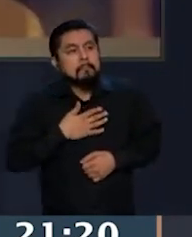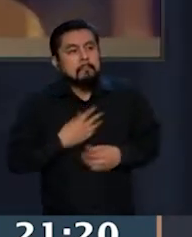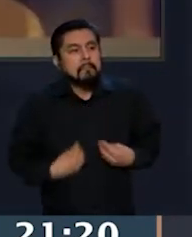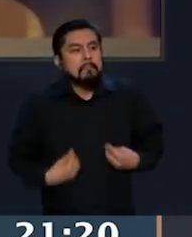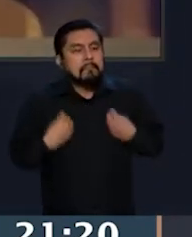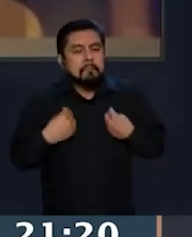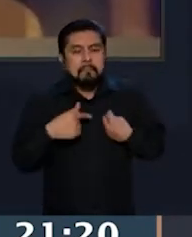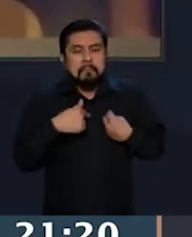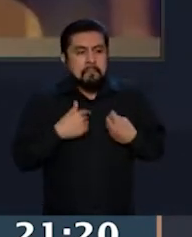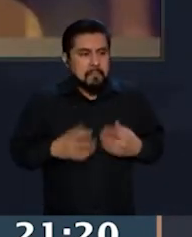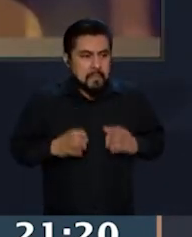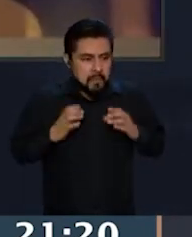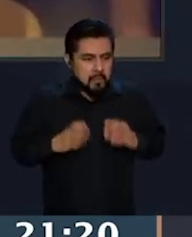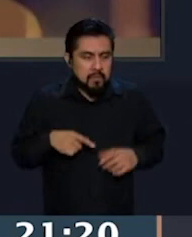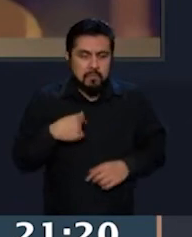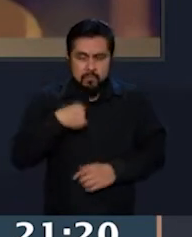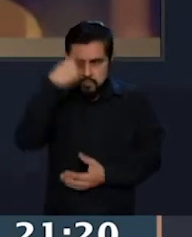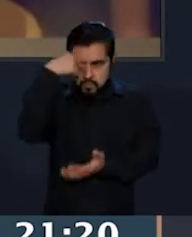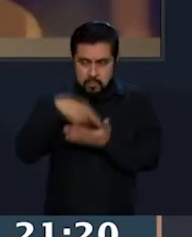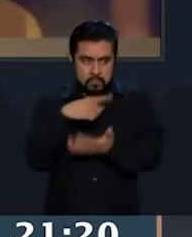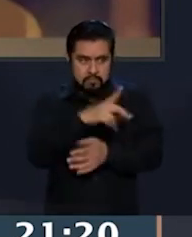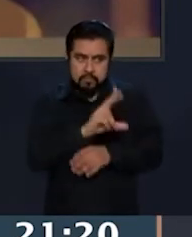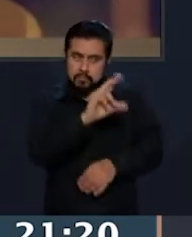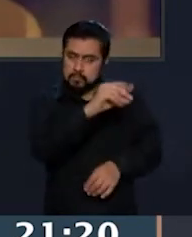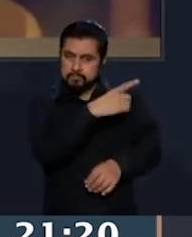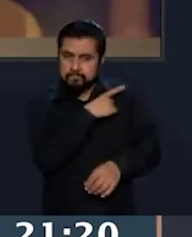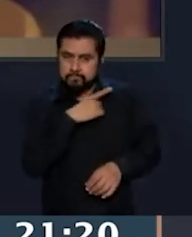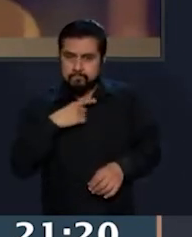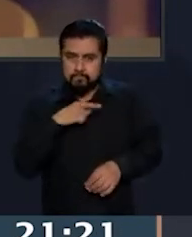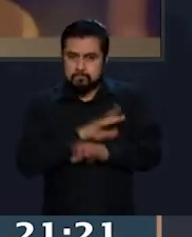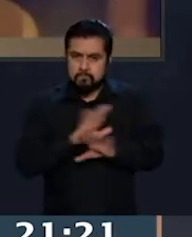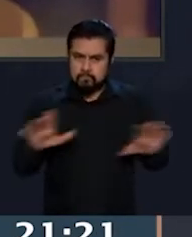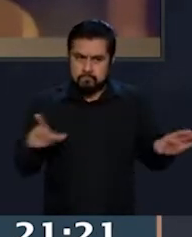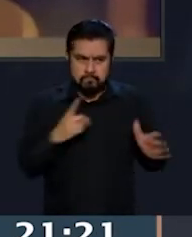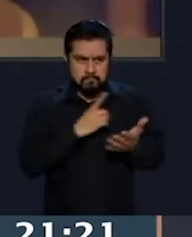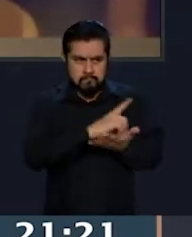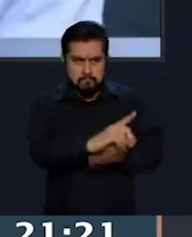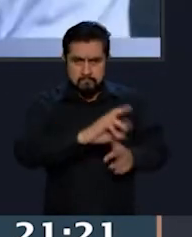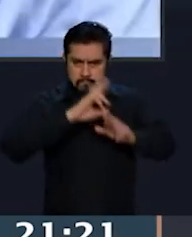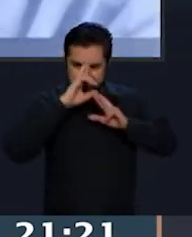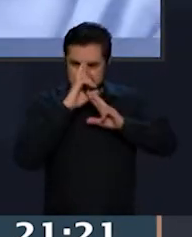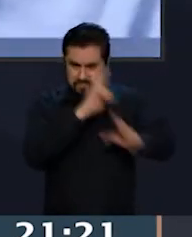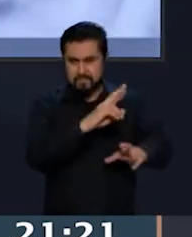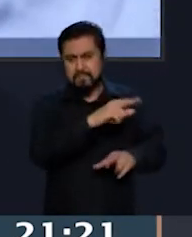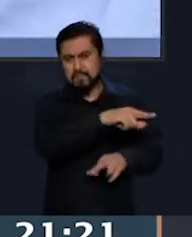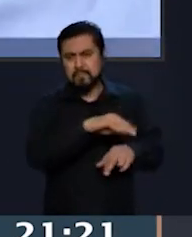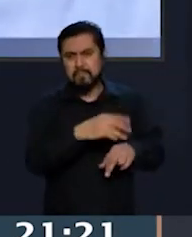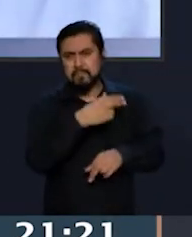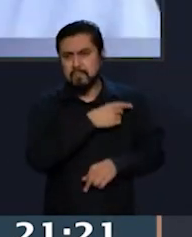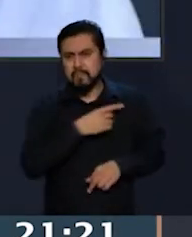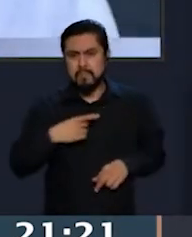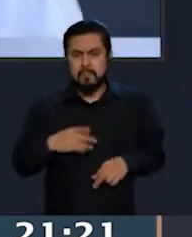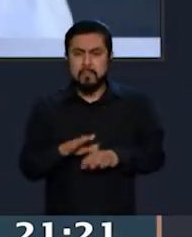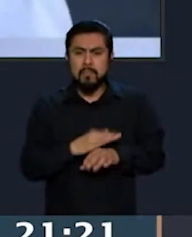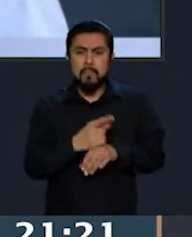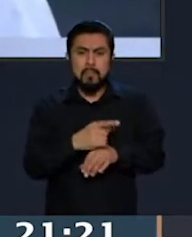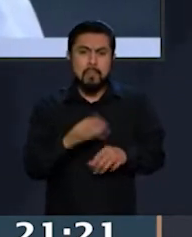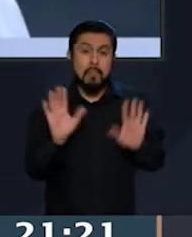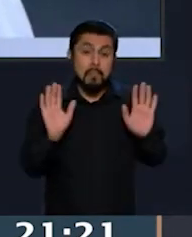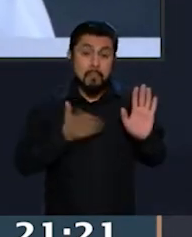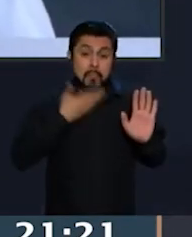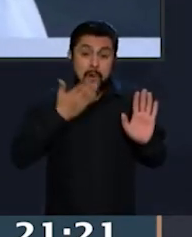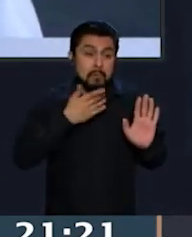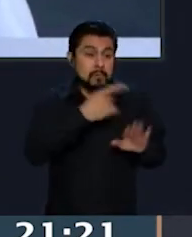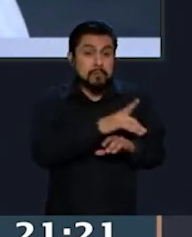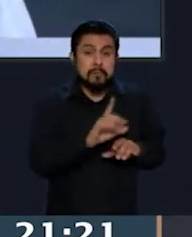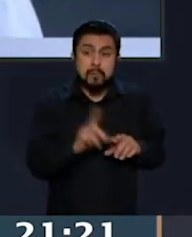sancionamos esto, Braulio, pues es una manera de inhibir la participación política a las mujeres o de normalizar que cualquier mujer que